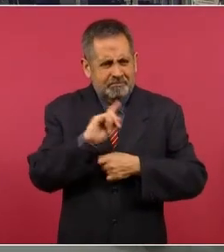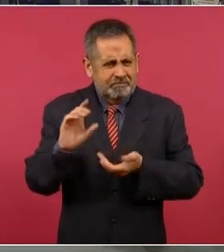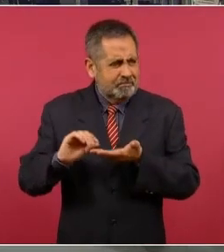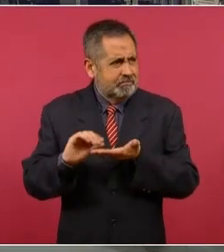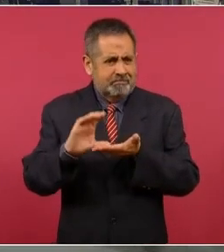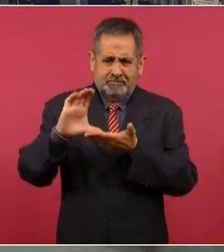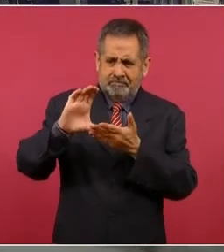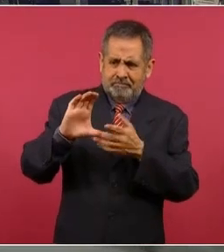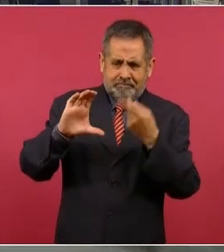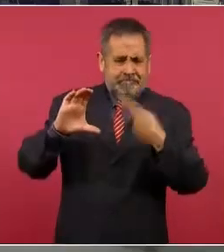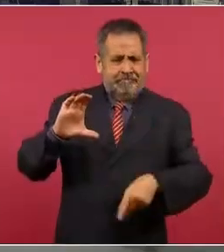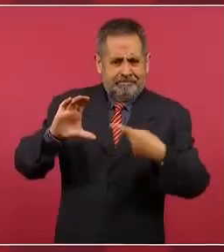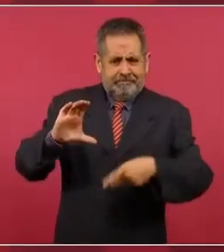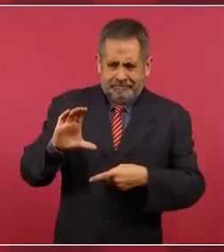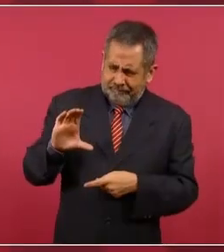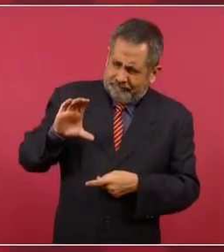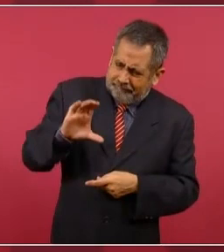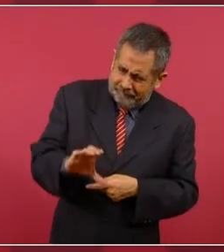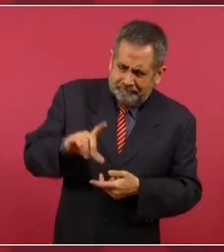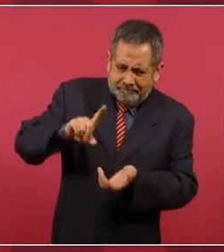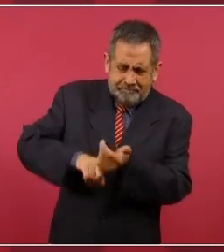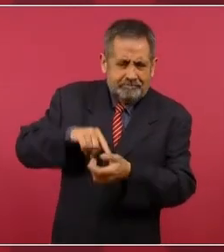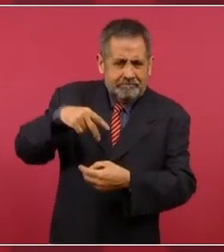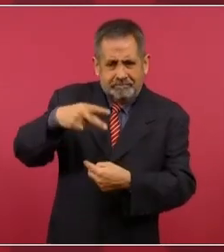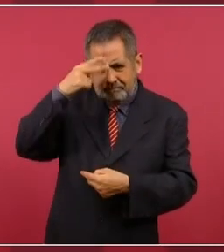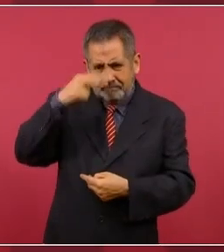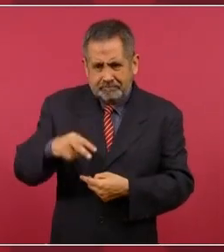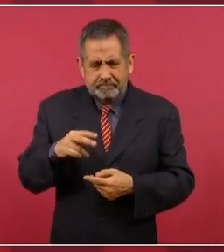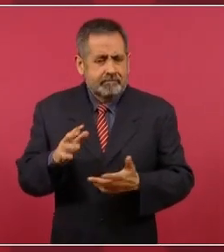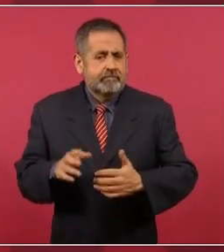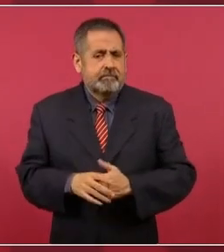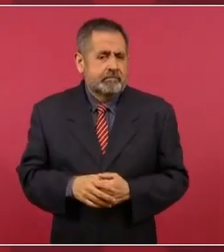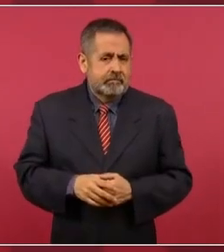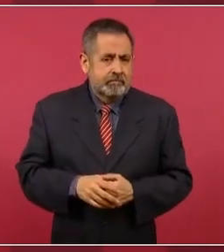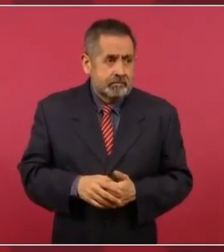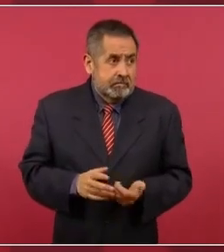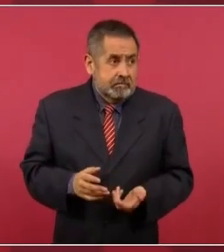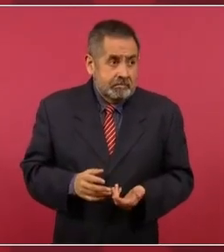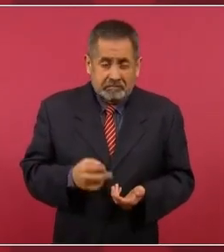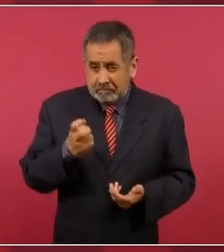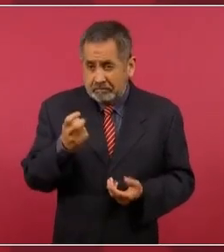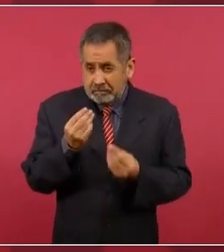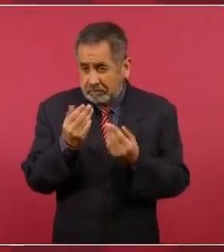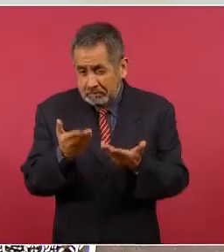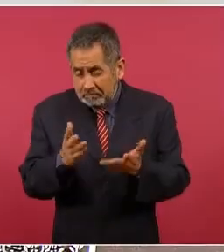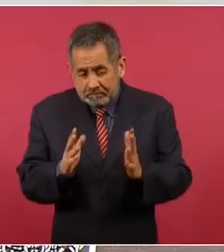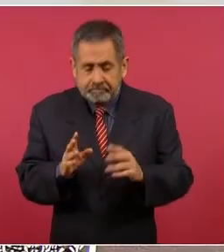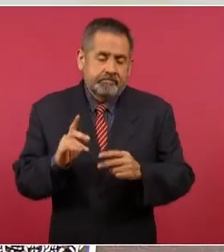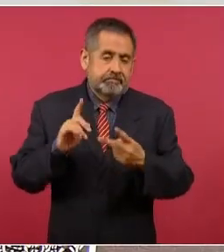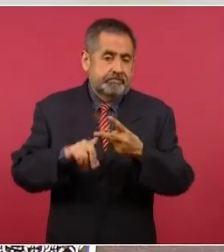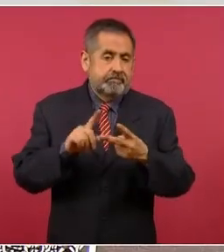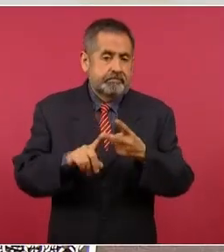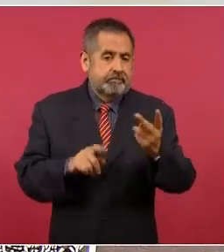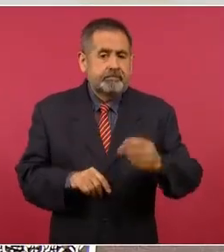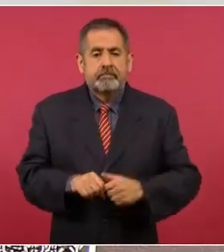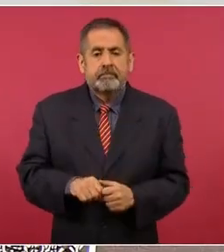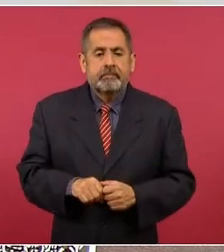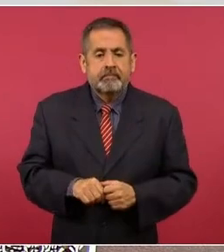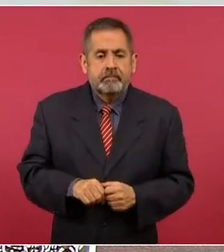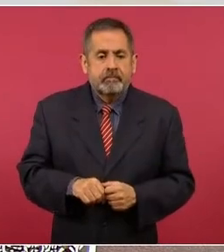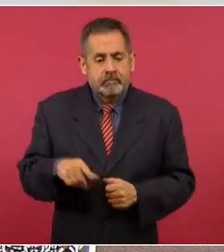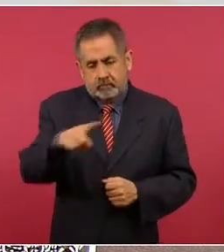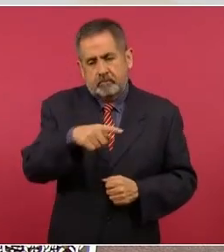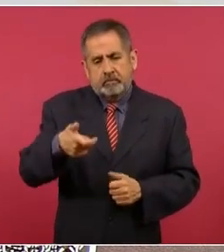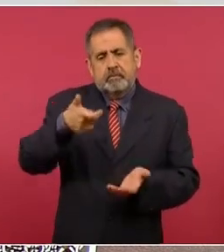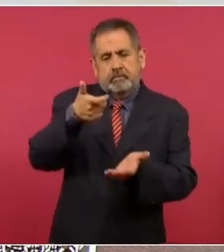y no es mucho pedir. Y lo otro, pues que